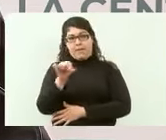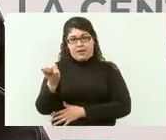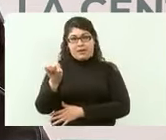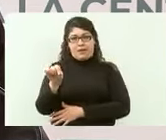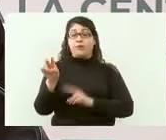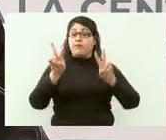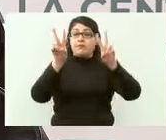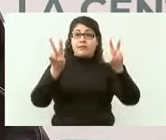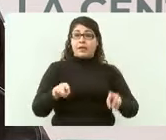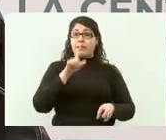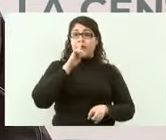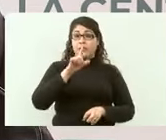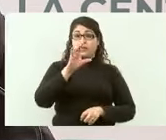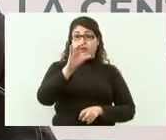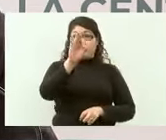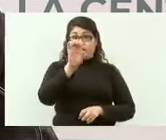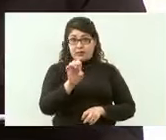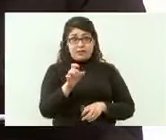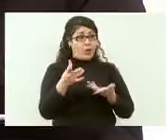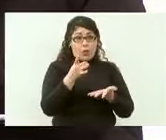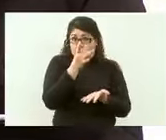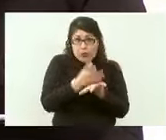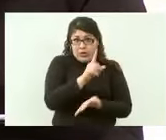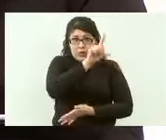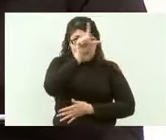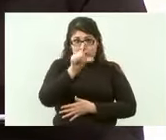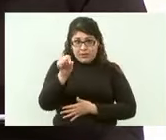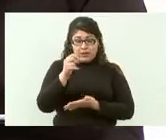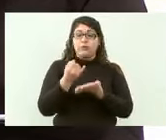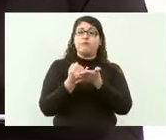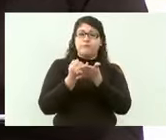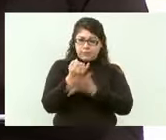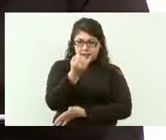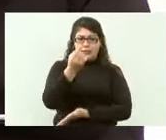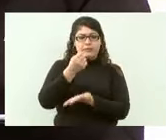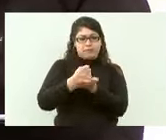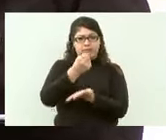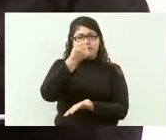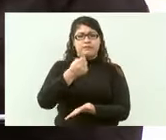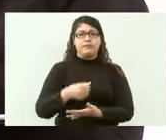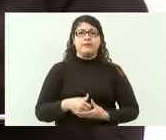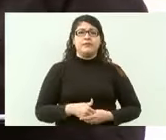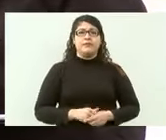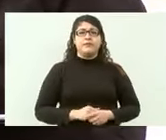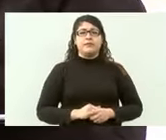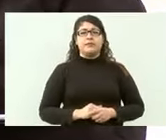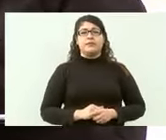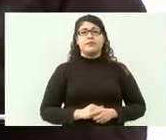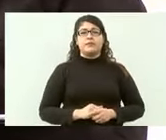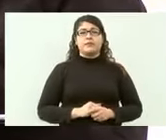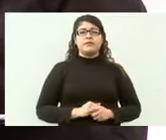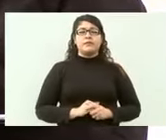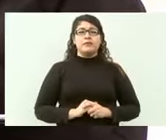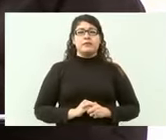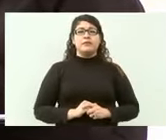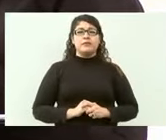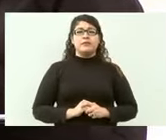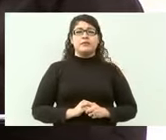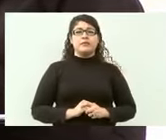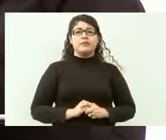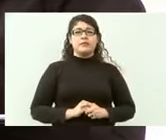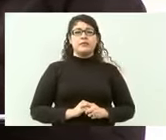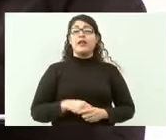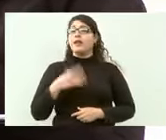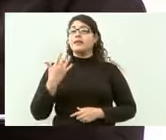de conformidad con la letra y sobre todo con el